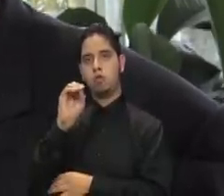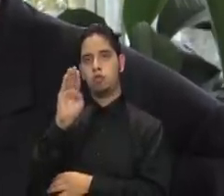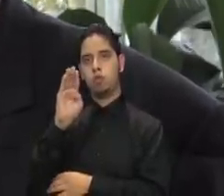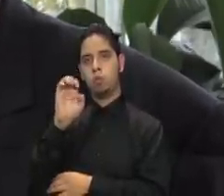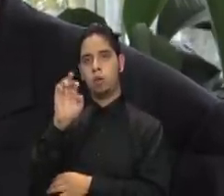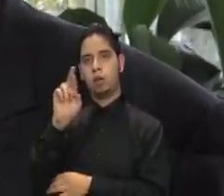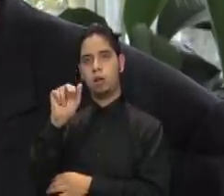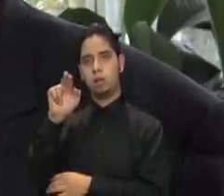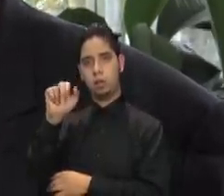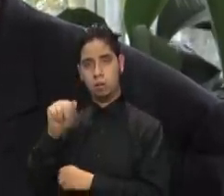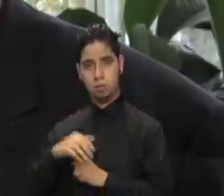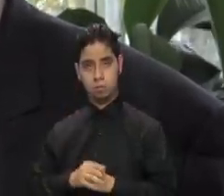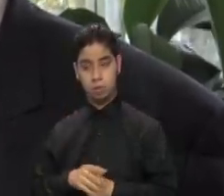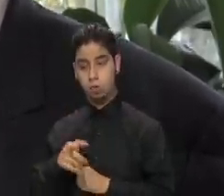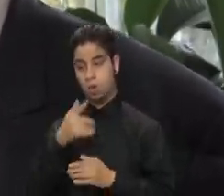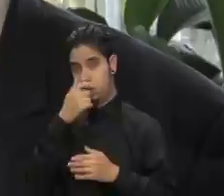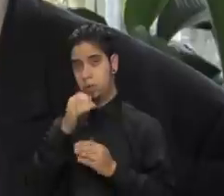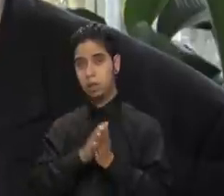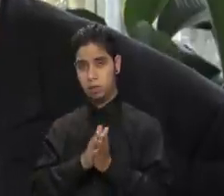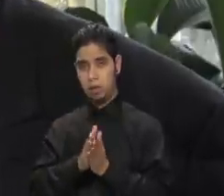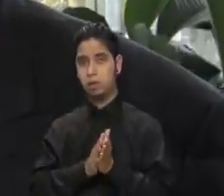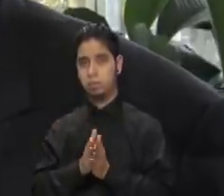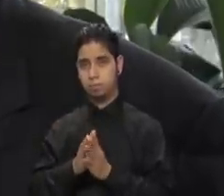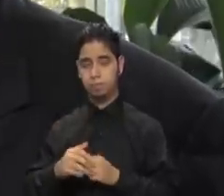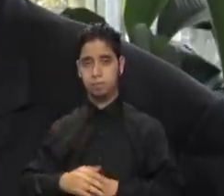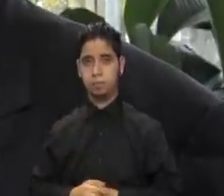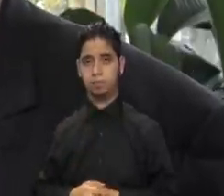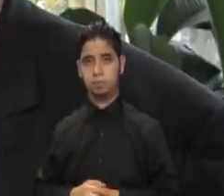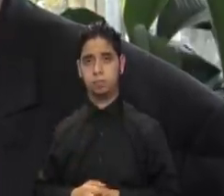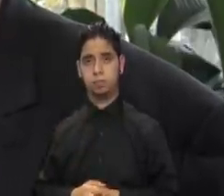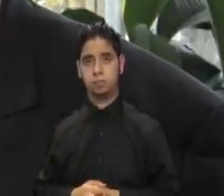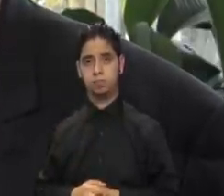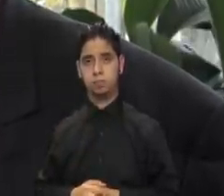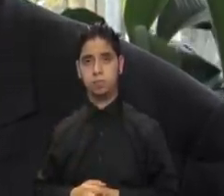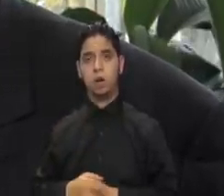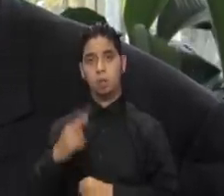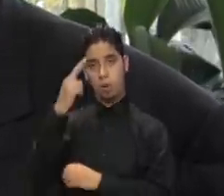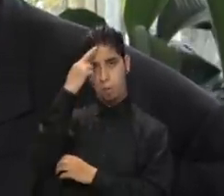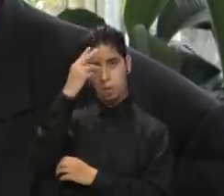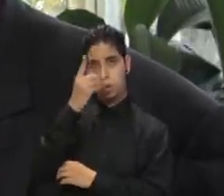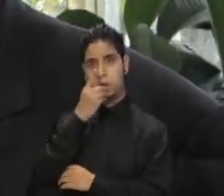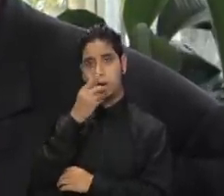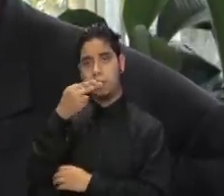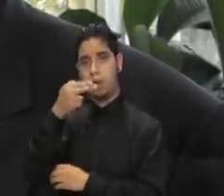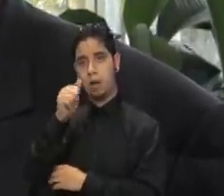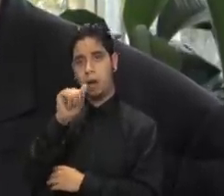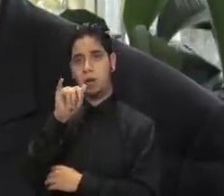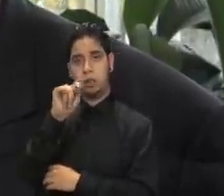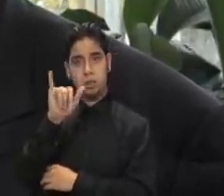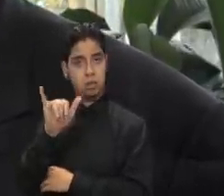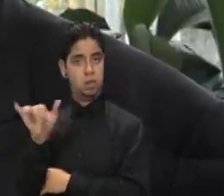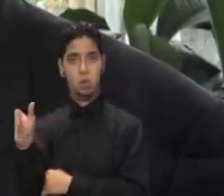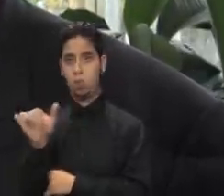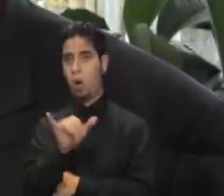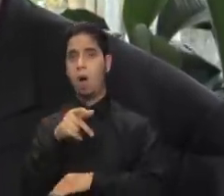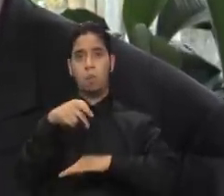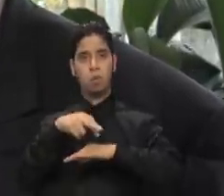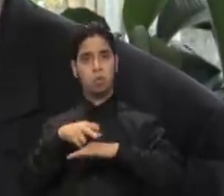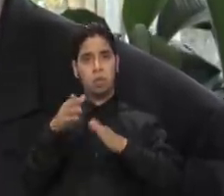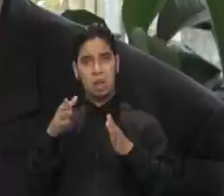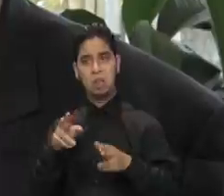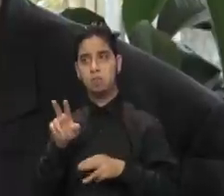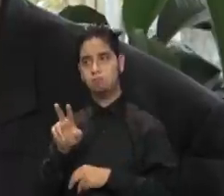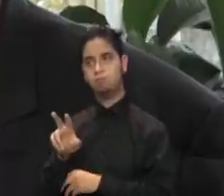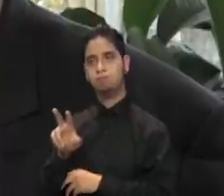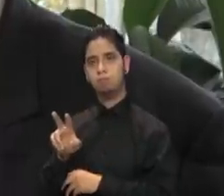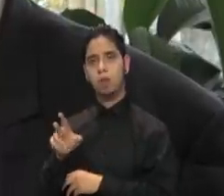representación tanto de República Dominicana como del pueblo haitiano, como también la posición de puertorriqueño sobre esa situación Y va